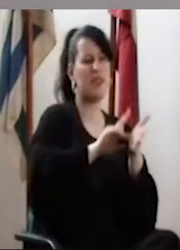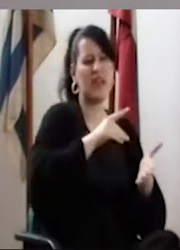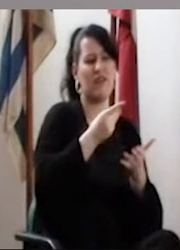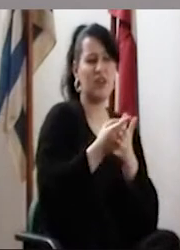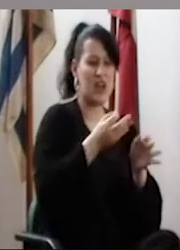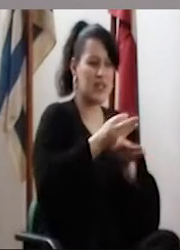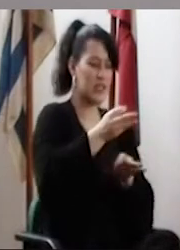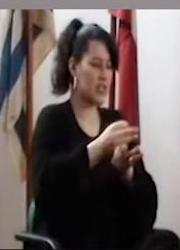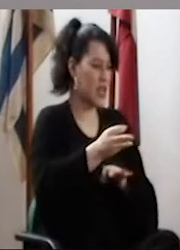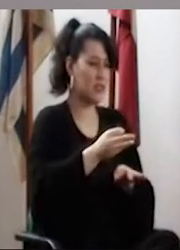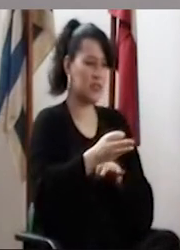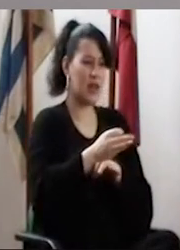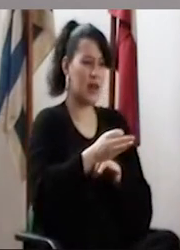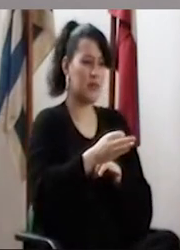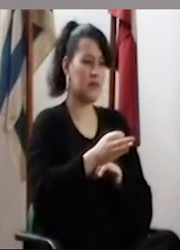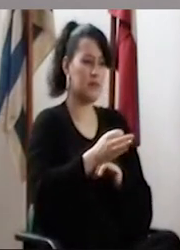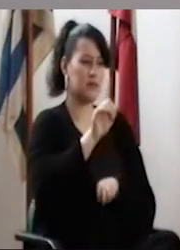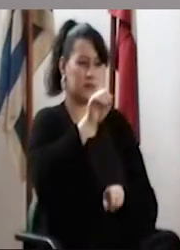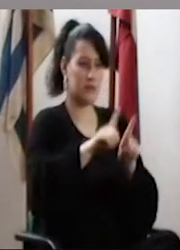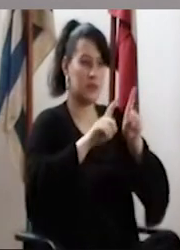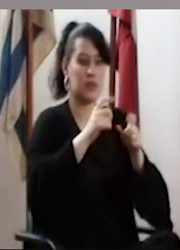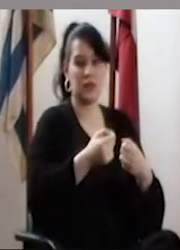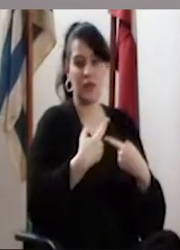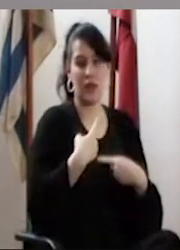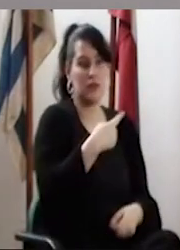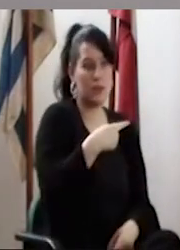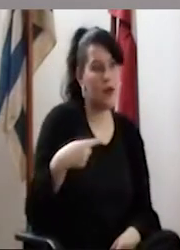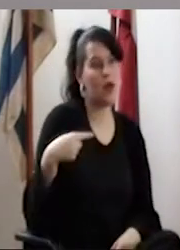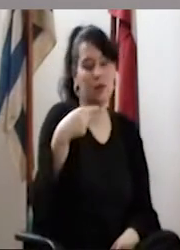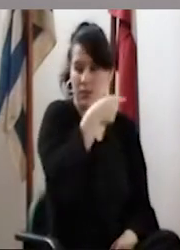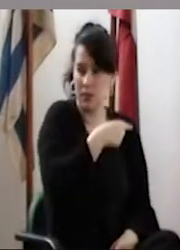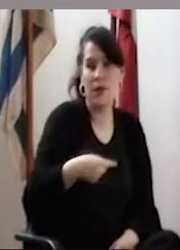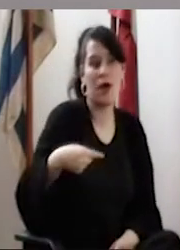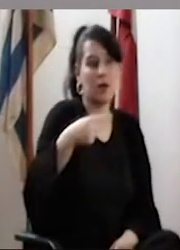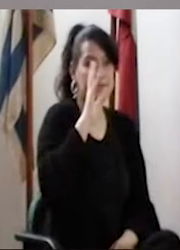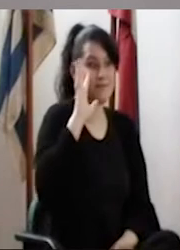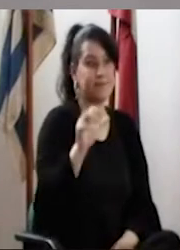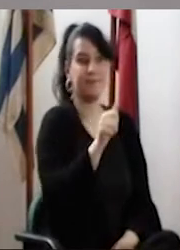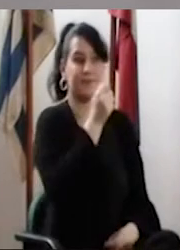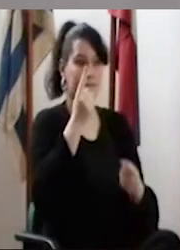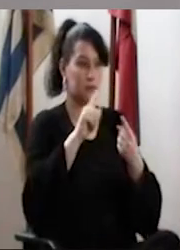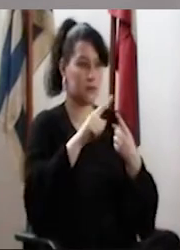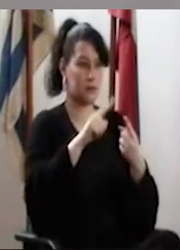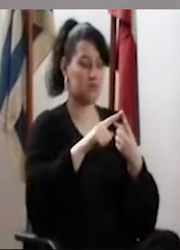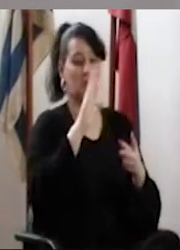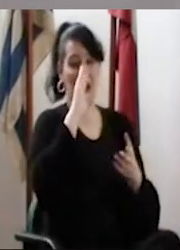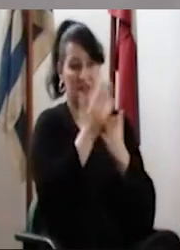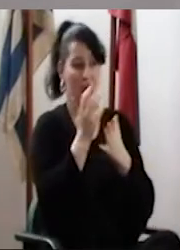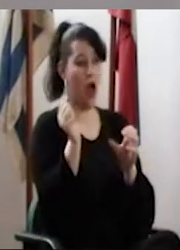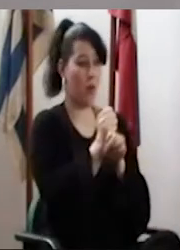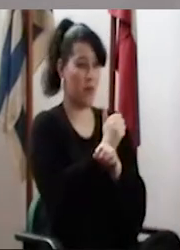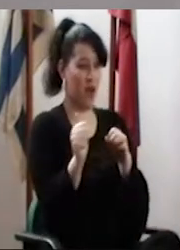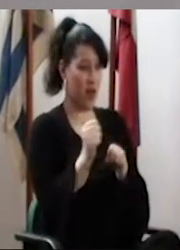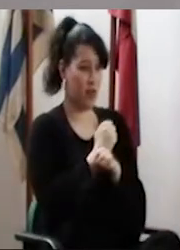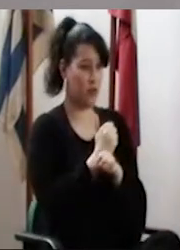La definición de enseñanza de grado que se da es una definición que nos llevó semanas de ponernos de acuerdo y que el CDC